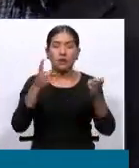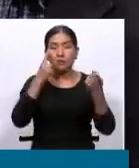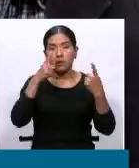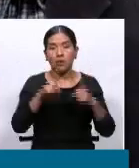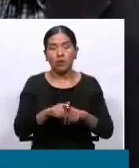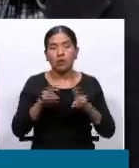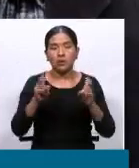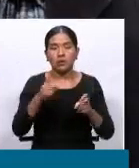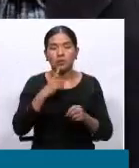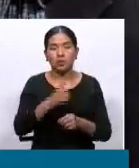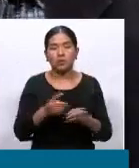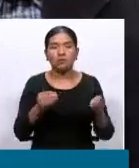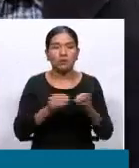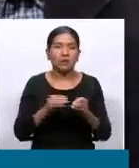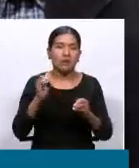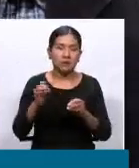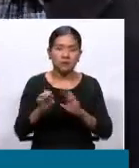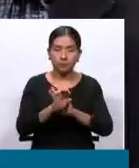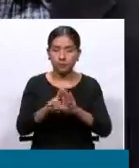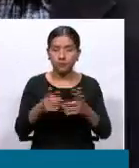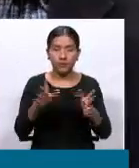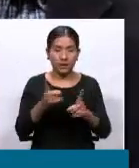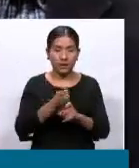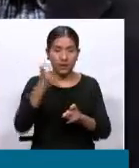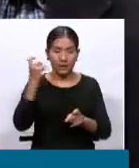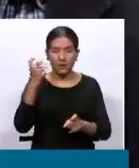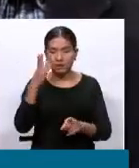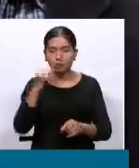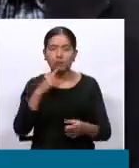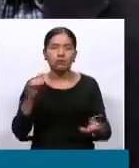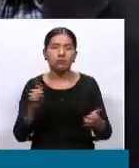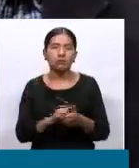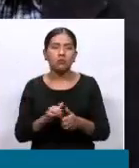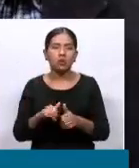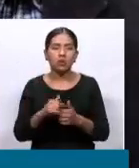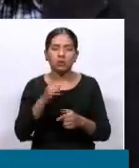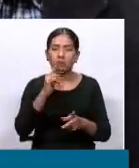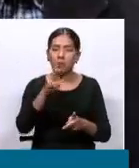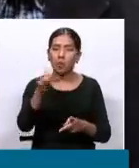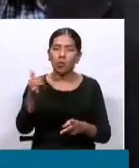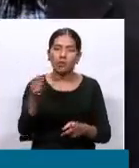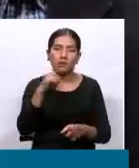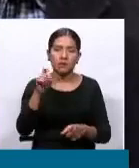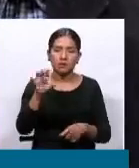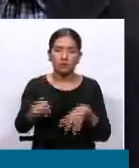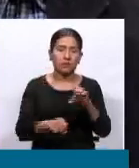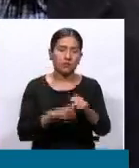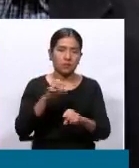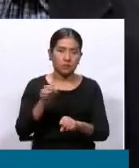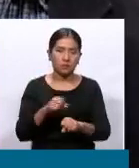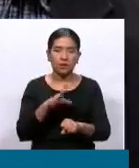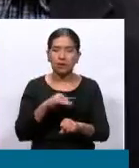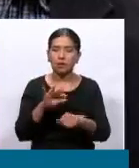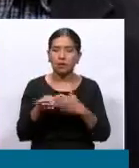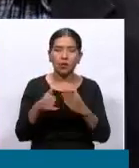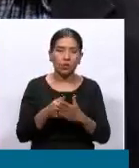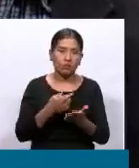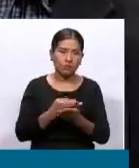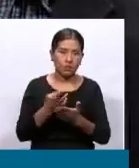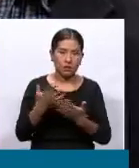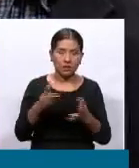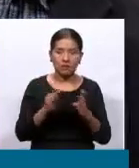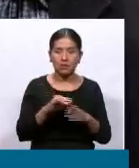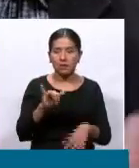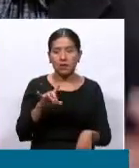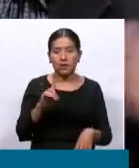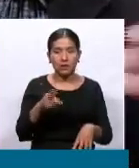suma cero. Es decir, si ganas algo, es a costa de quitarle a los demás. Mientras que las regalías hidrocarburíferas